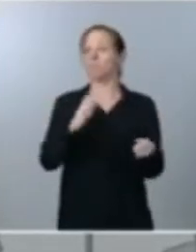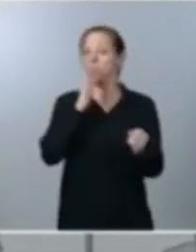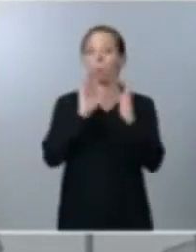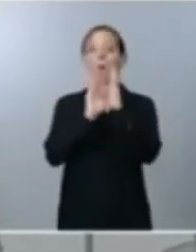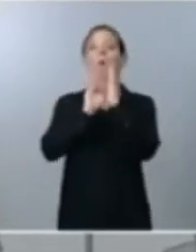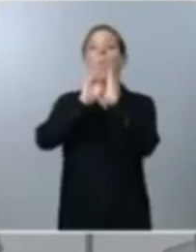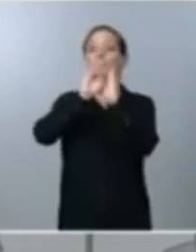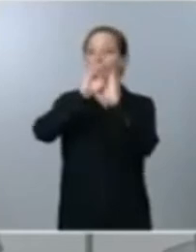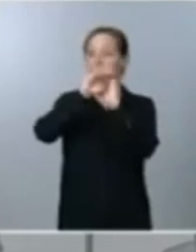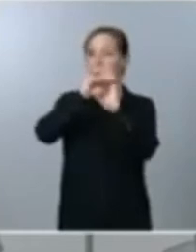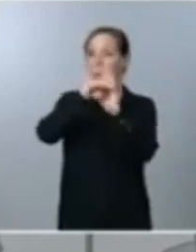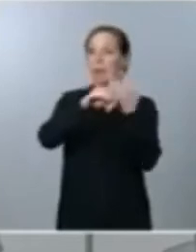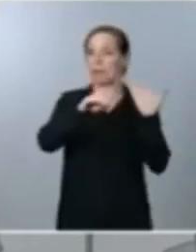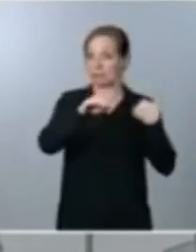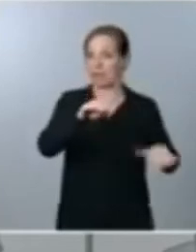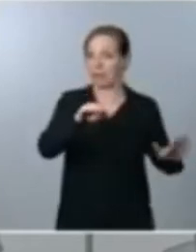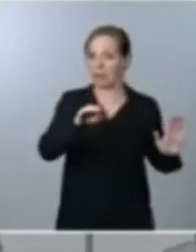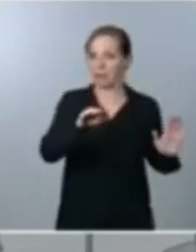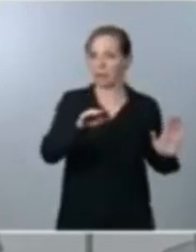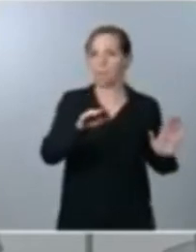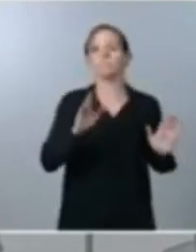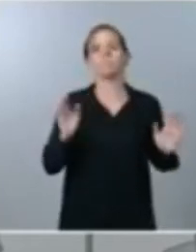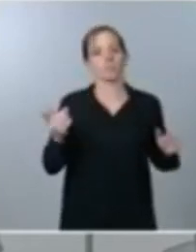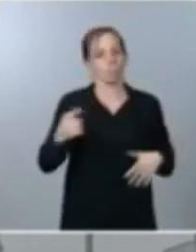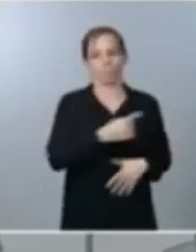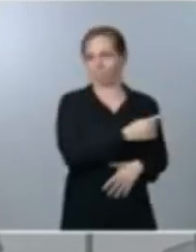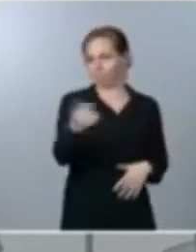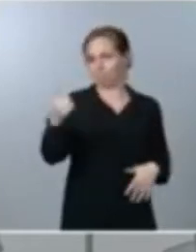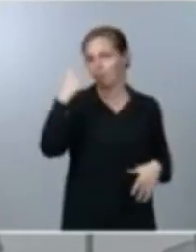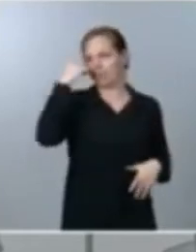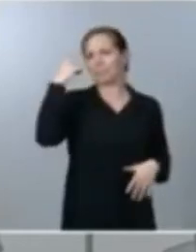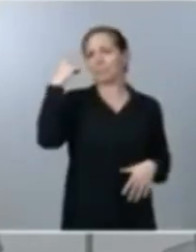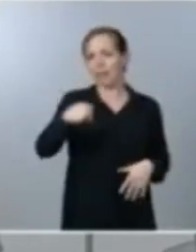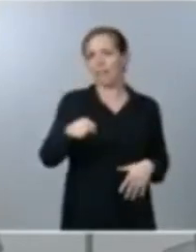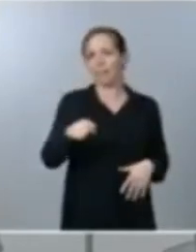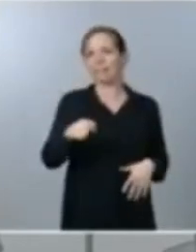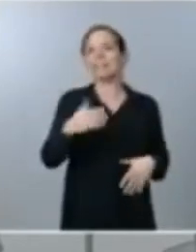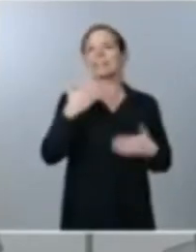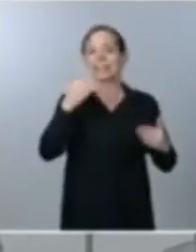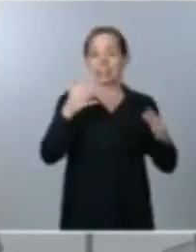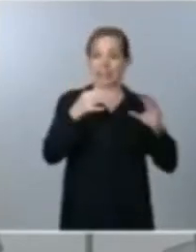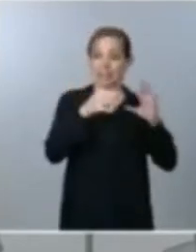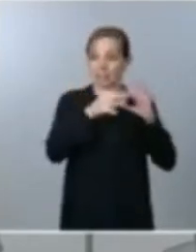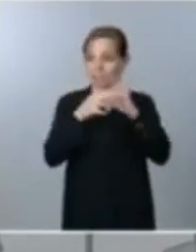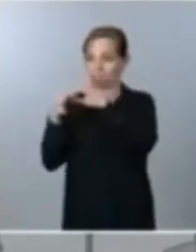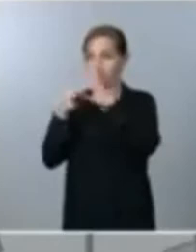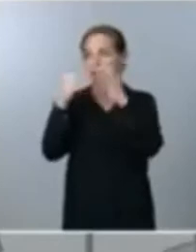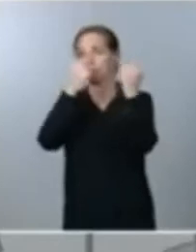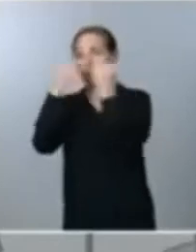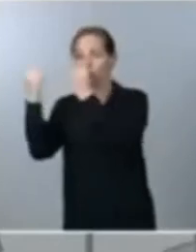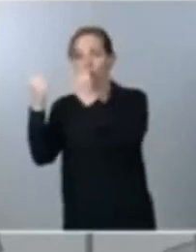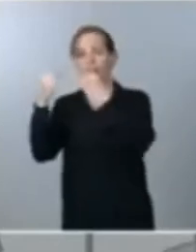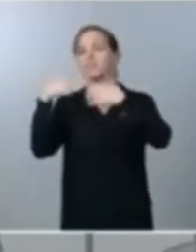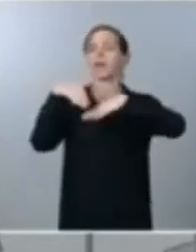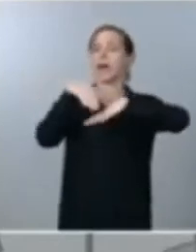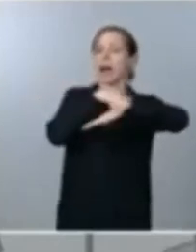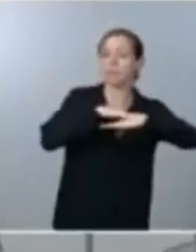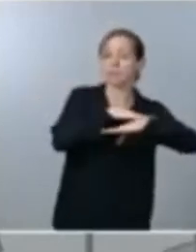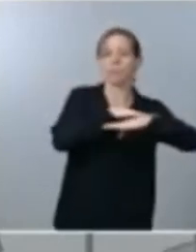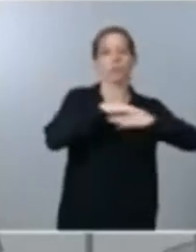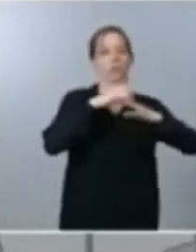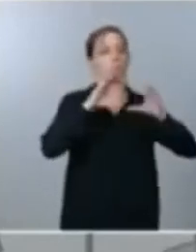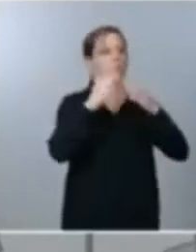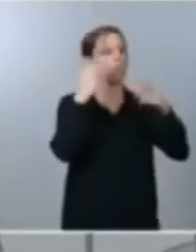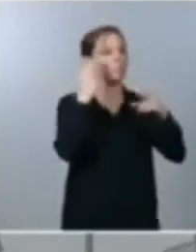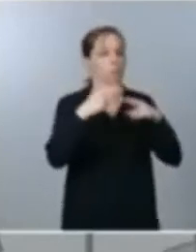estamos haciendo y es sabido por todos por la unidad entre instituciones entre administraciones entre partidos políticos entre